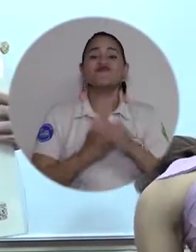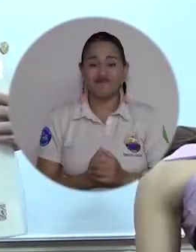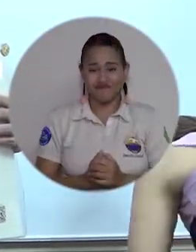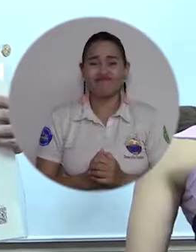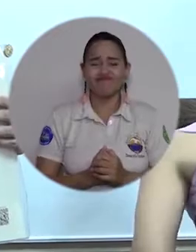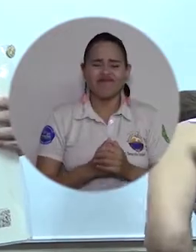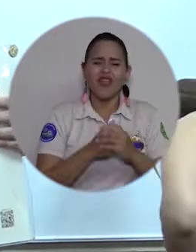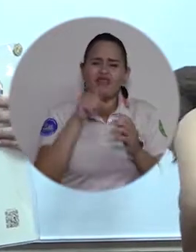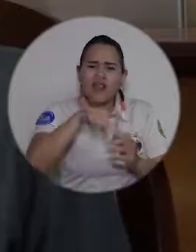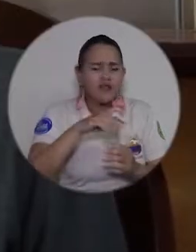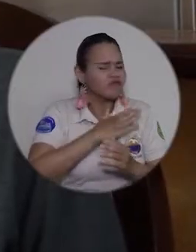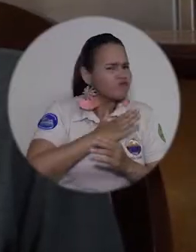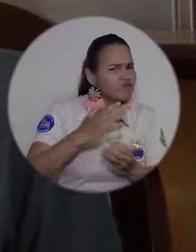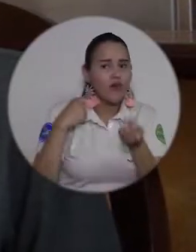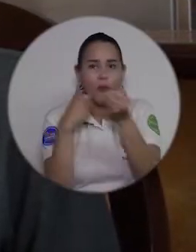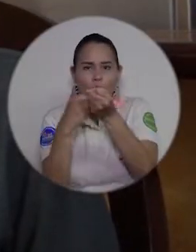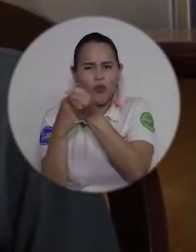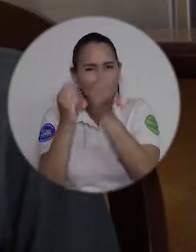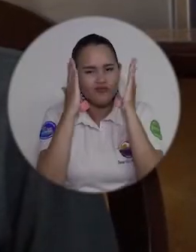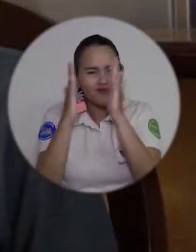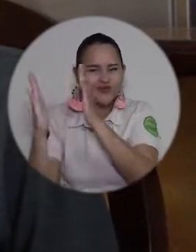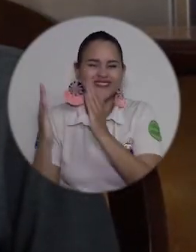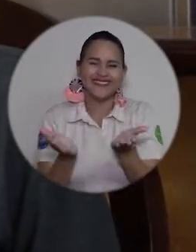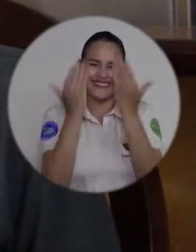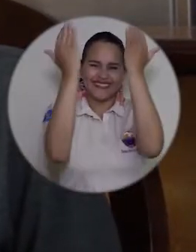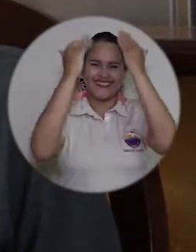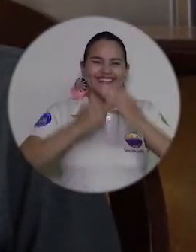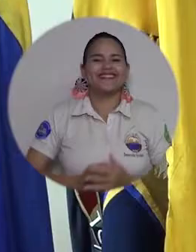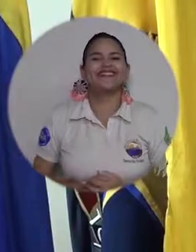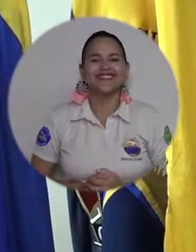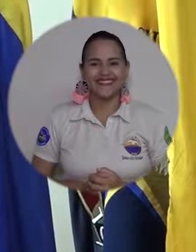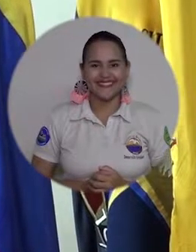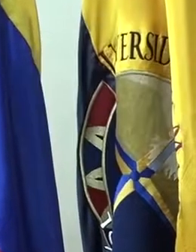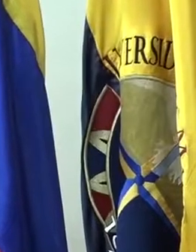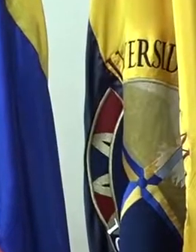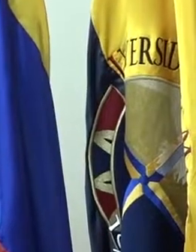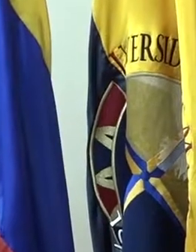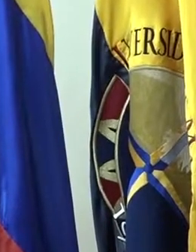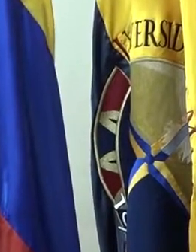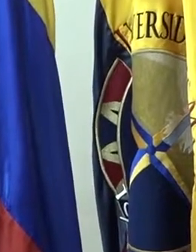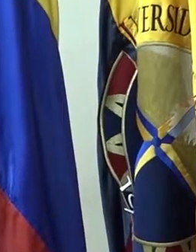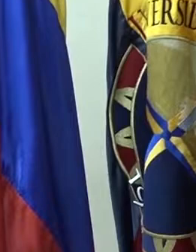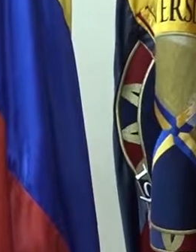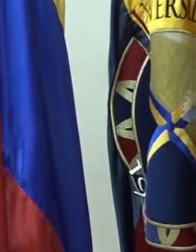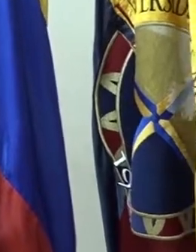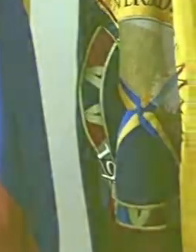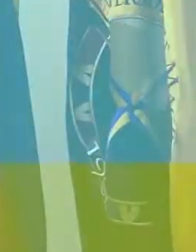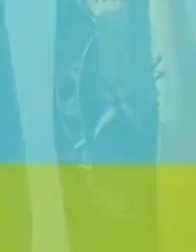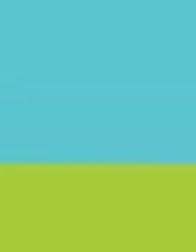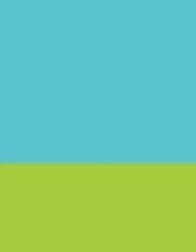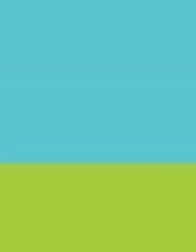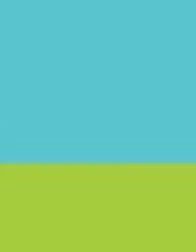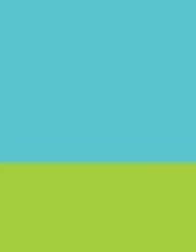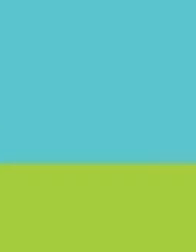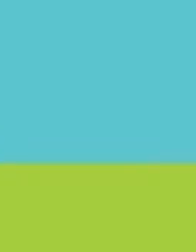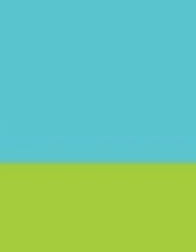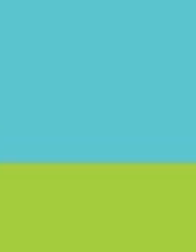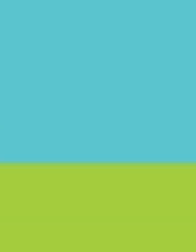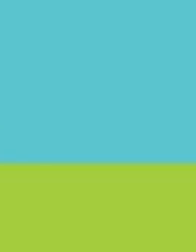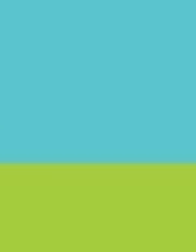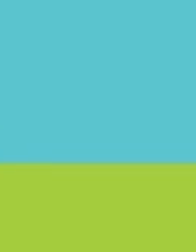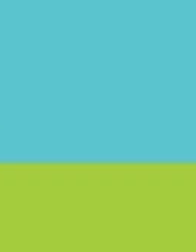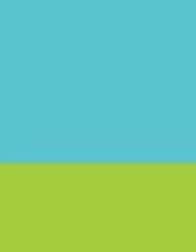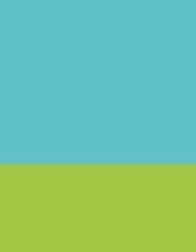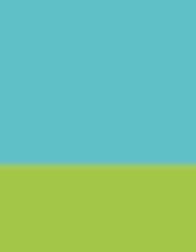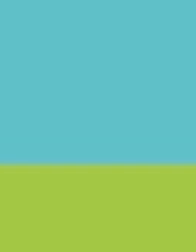desde la necesidad individual, se fortalezca el acompañamiento colectivo. Universidad del Magdalena. Más incluyente